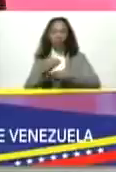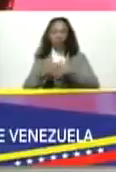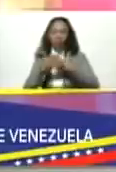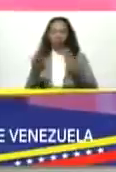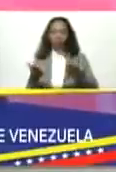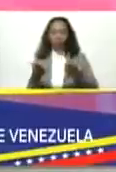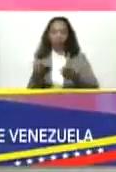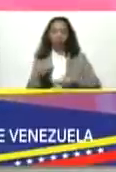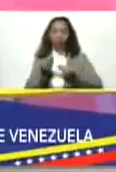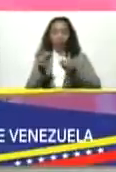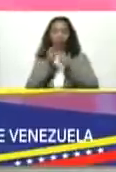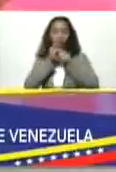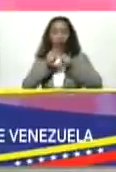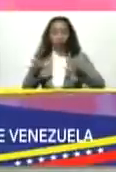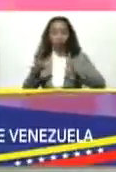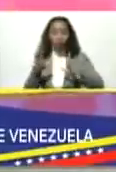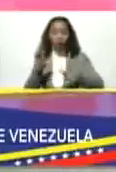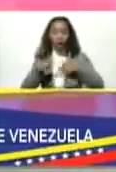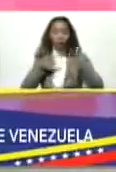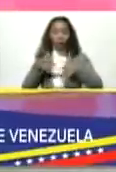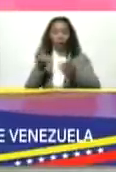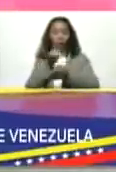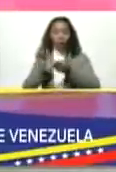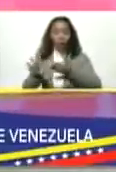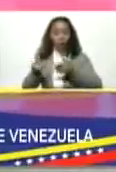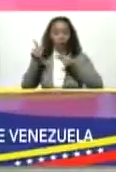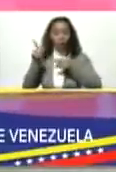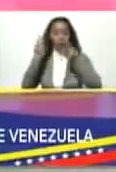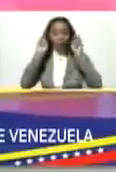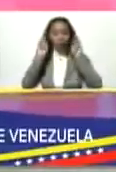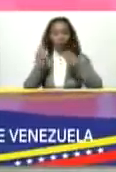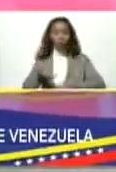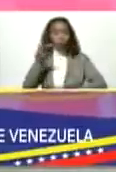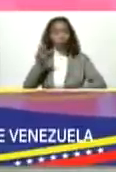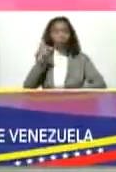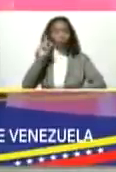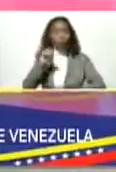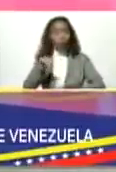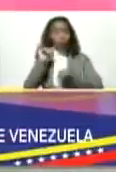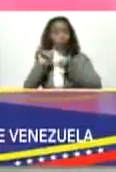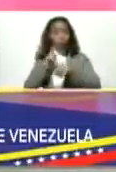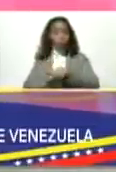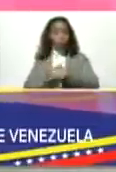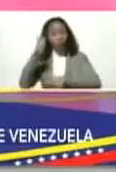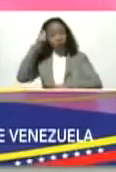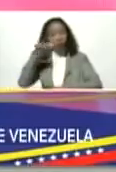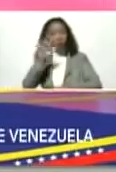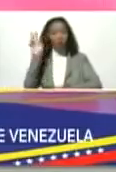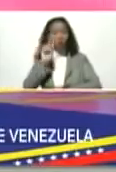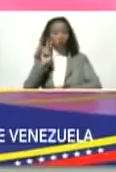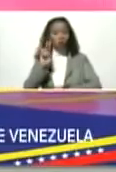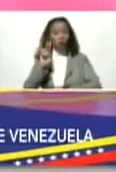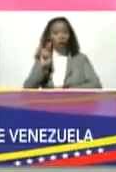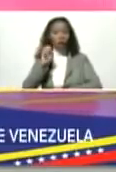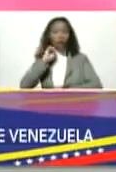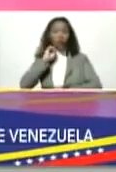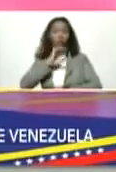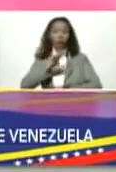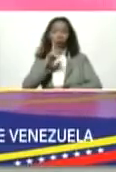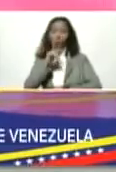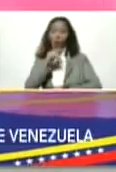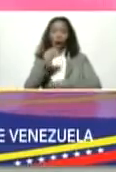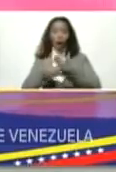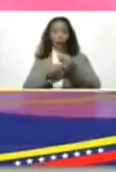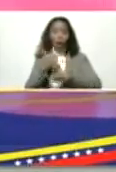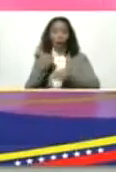expansión a la actividad crediticia de este sector tan importante y al mismo tiempo a la población venezolana que históricamente no ha tenido